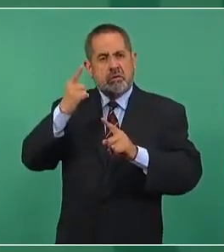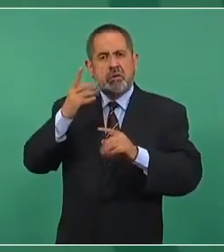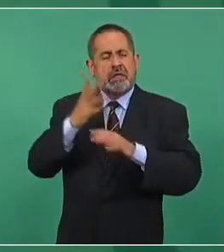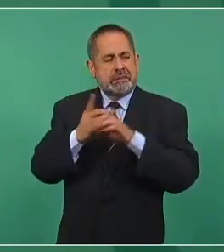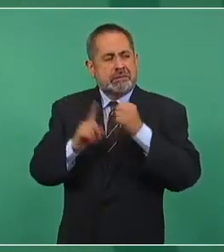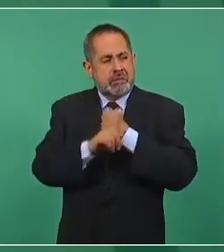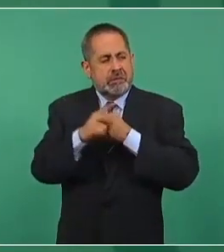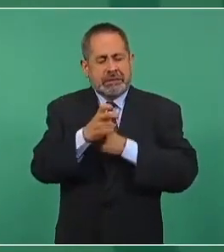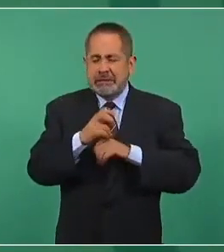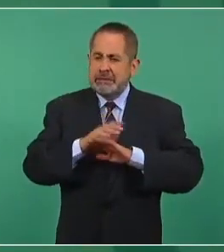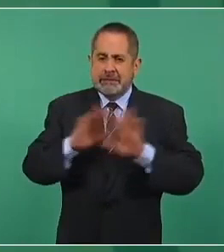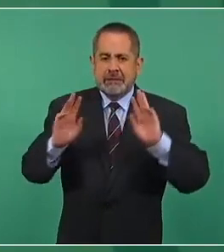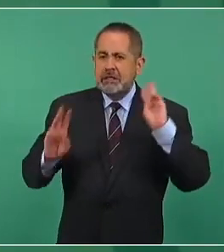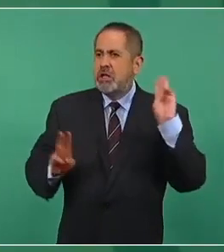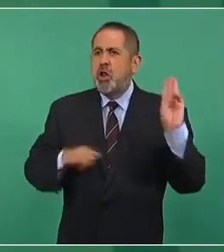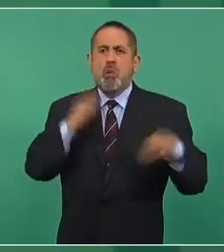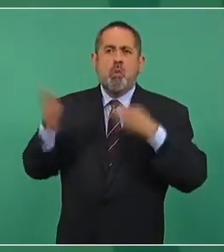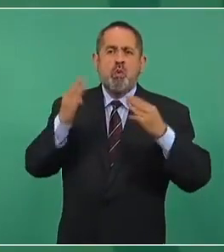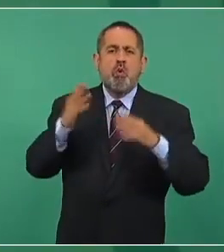del mundo,